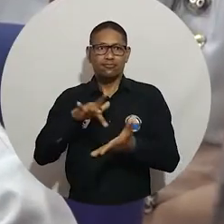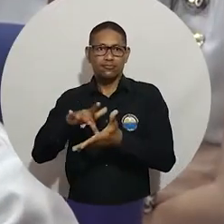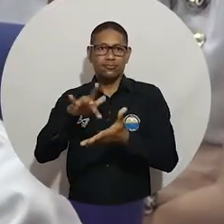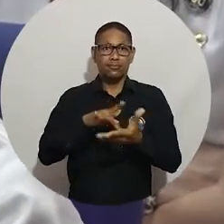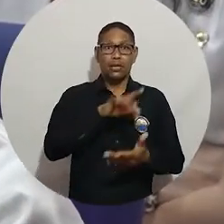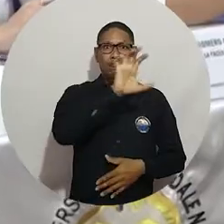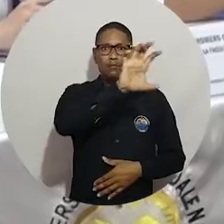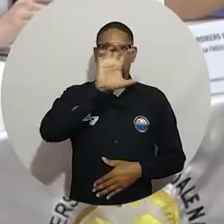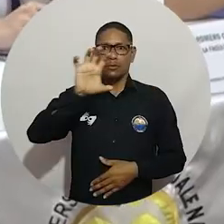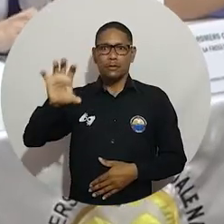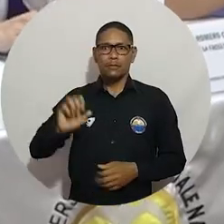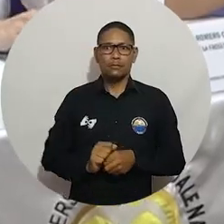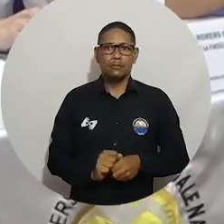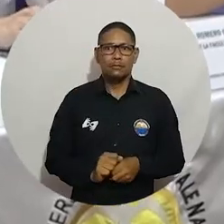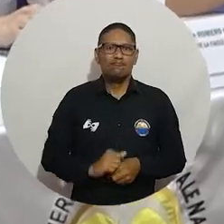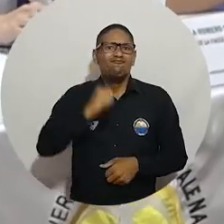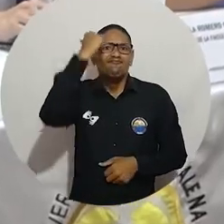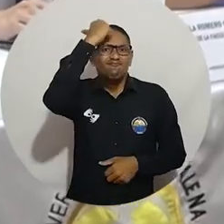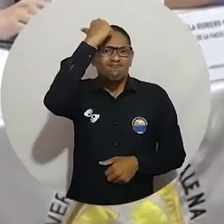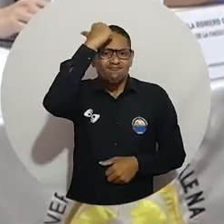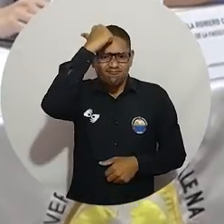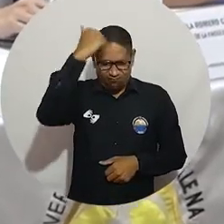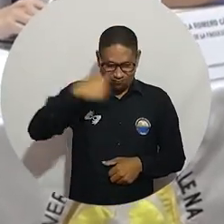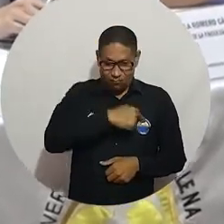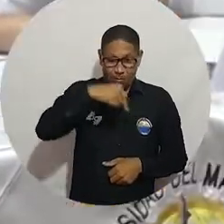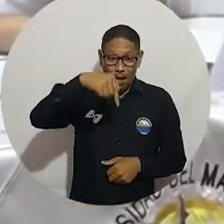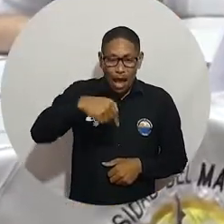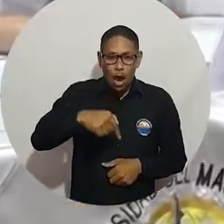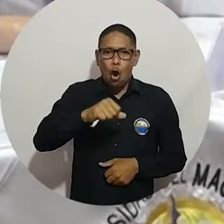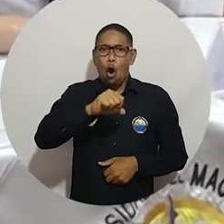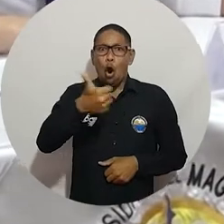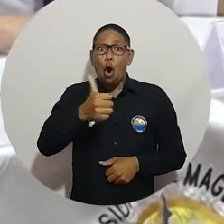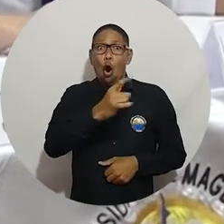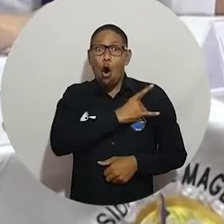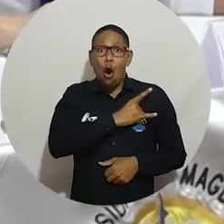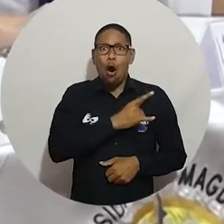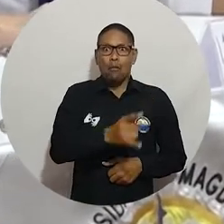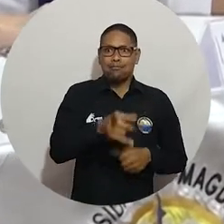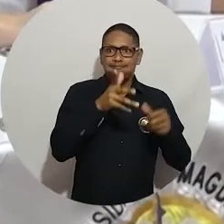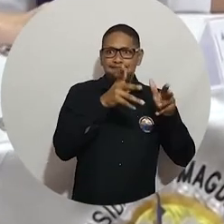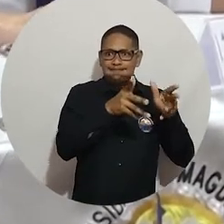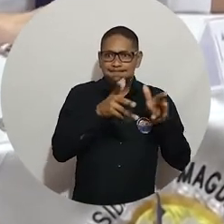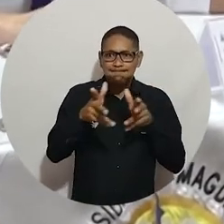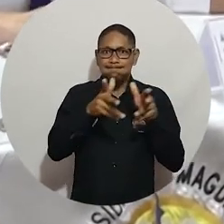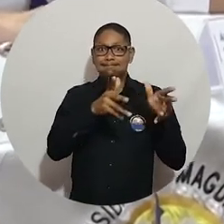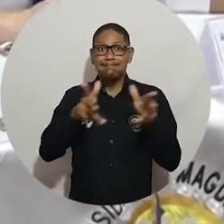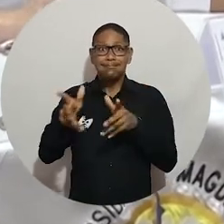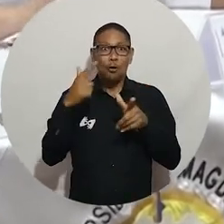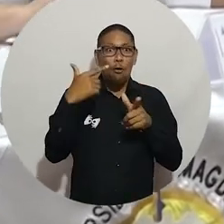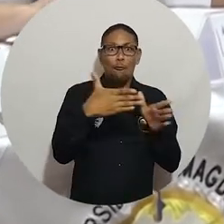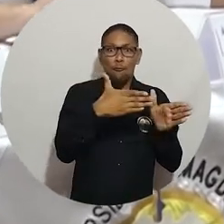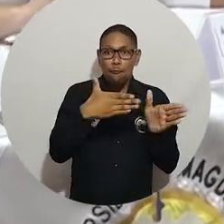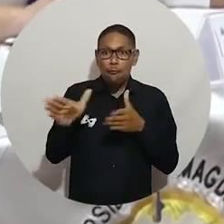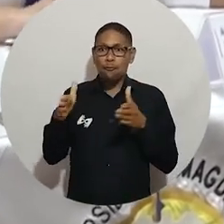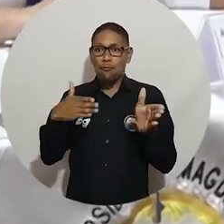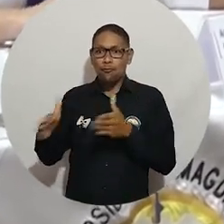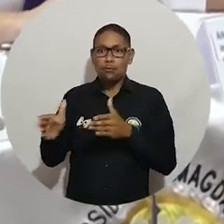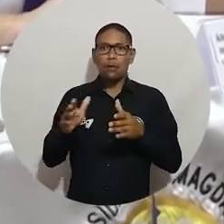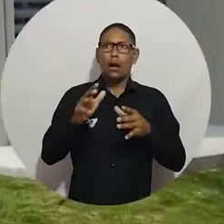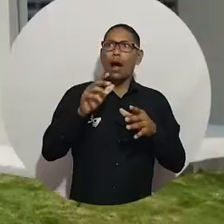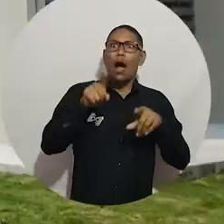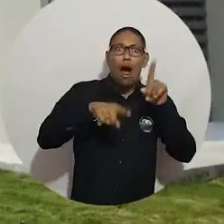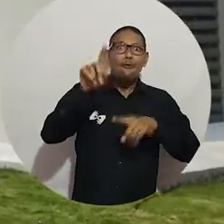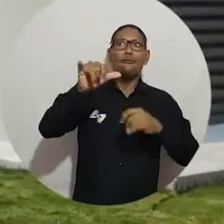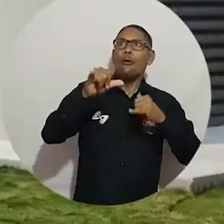formarse con nosotros. Mi felicitación, mi reconocimiento porque esto es un trabajo que arrancó desde la creación del programa y es el programa bandera de la